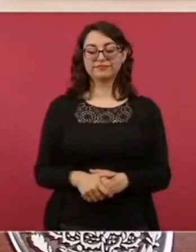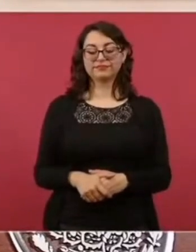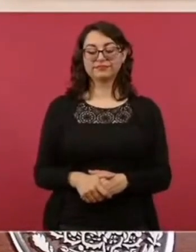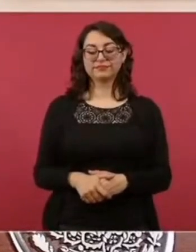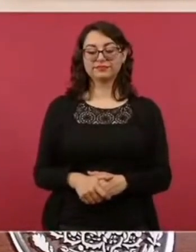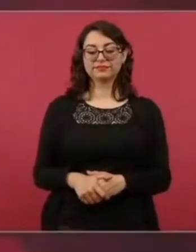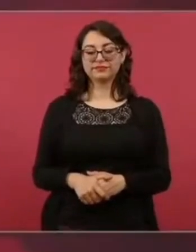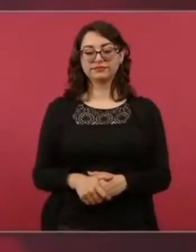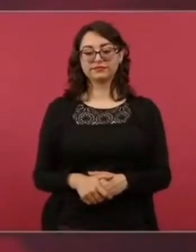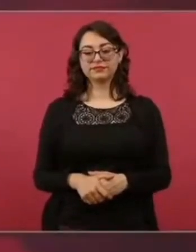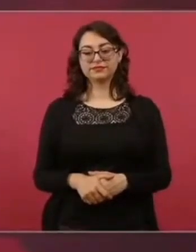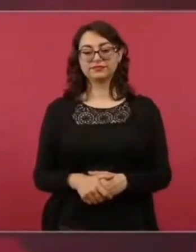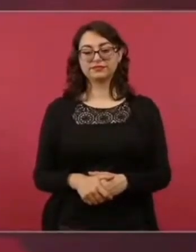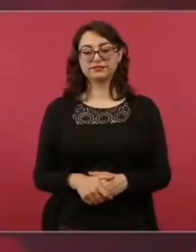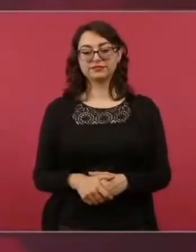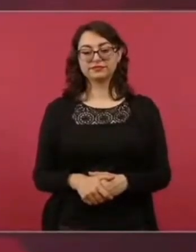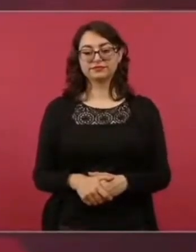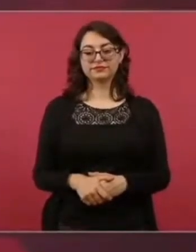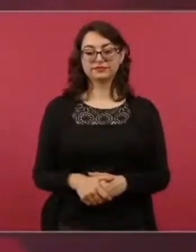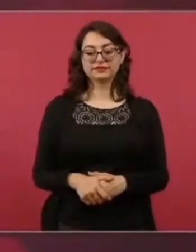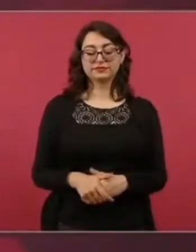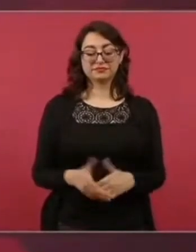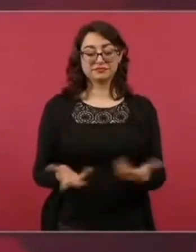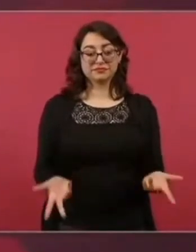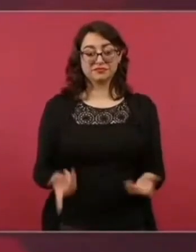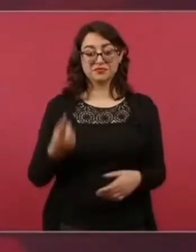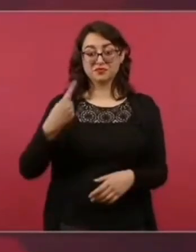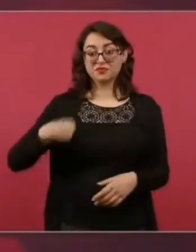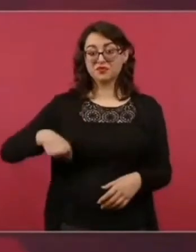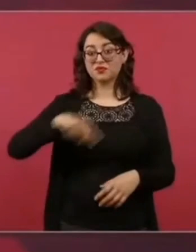que estemos buscando la igualdad